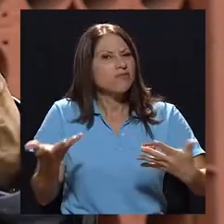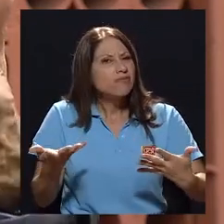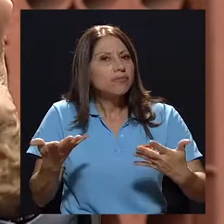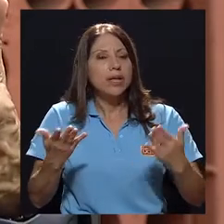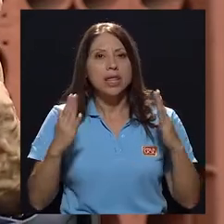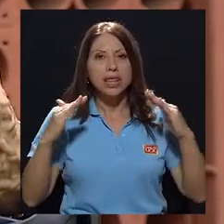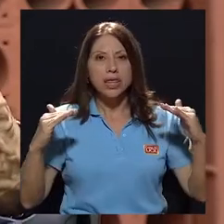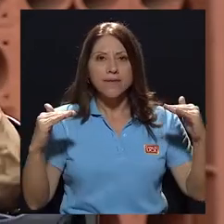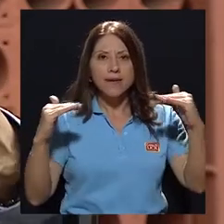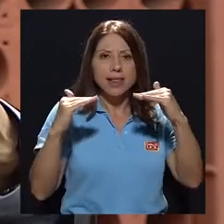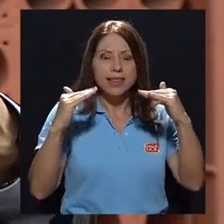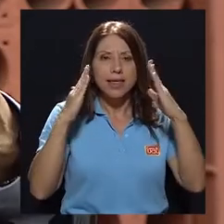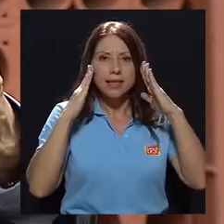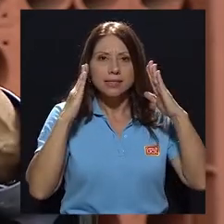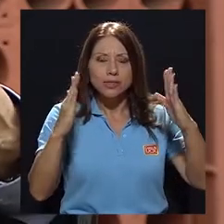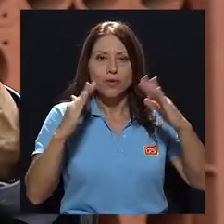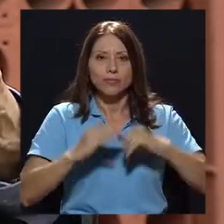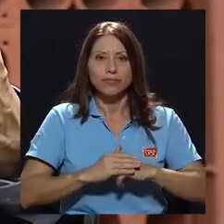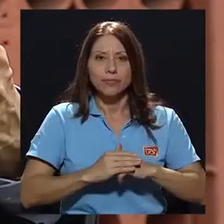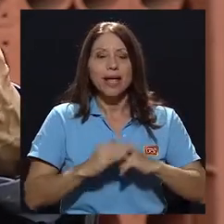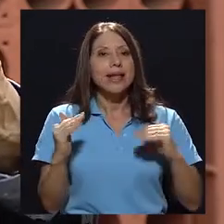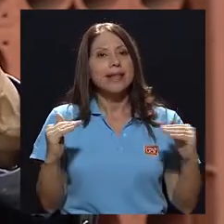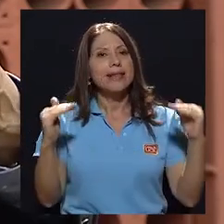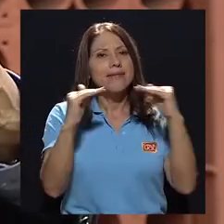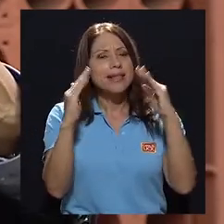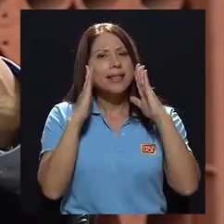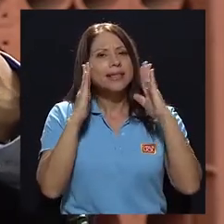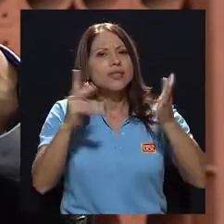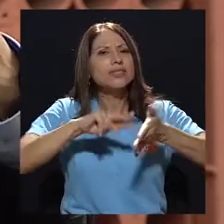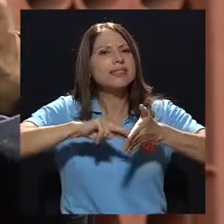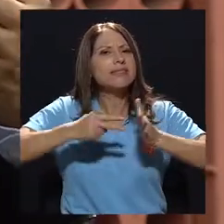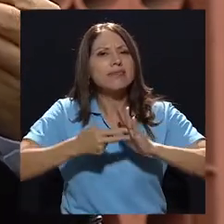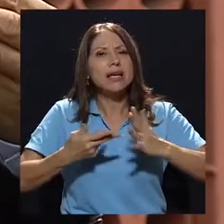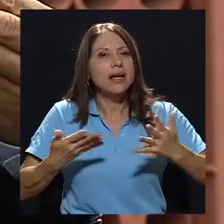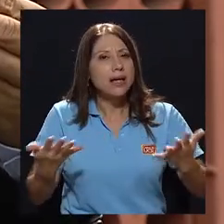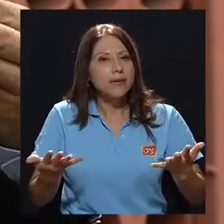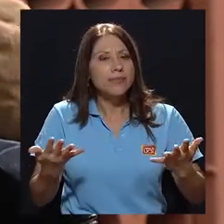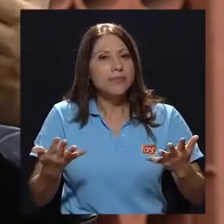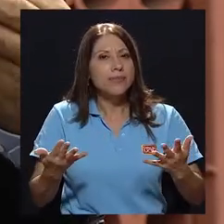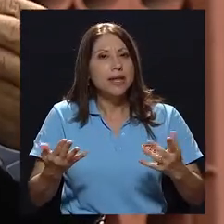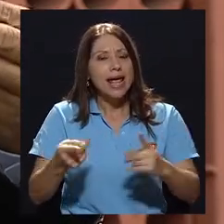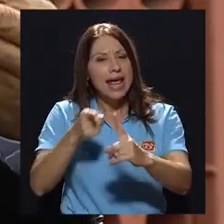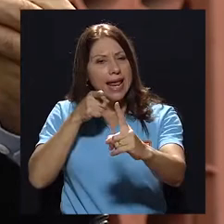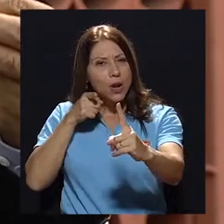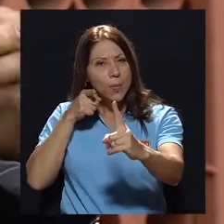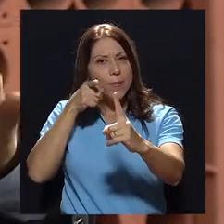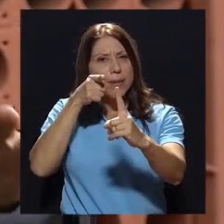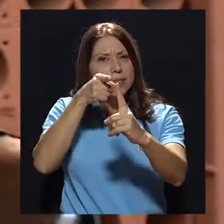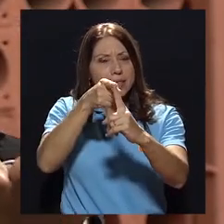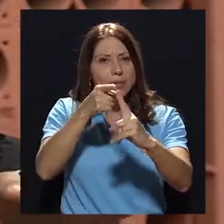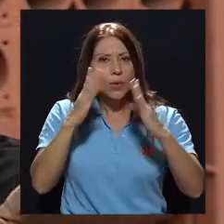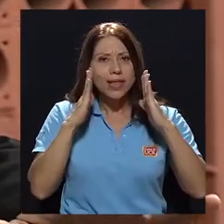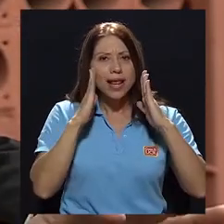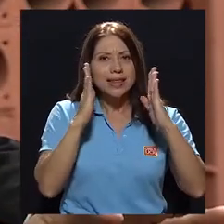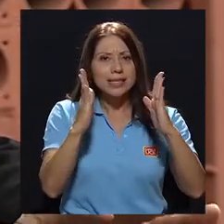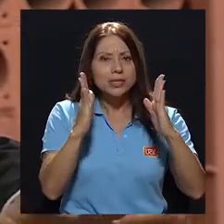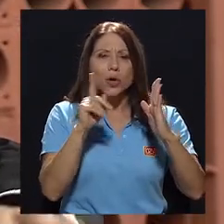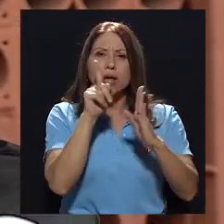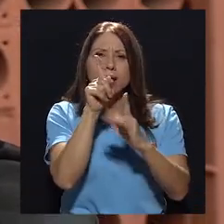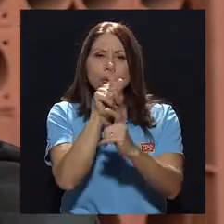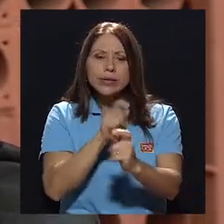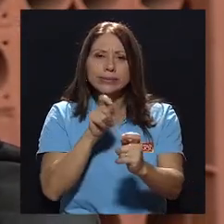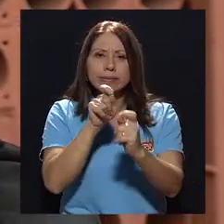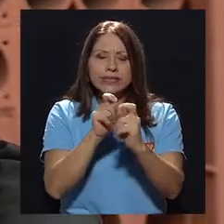nivel de atención. El nivel de atención lo que implica es el objetivo de la atención que hay que dar en un nivel